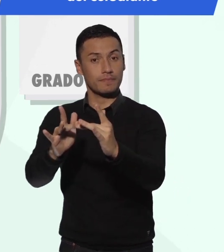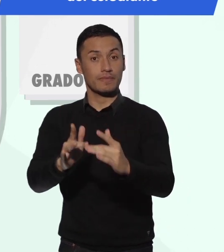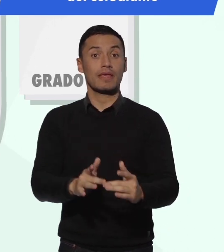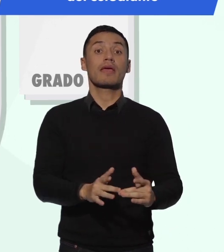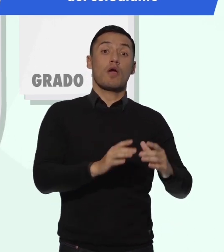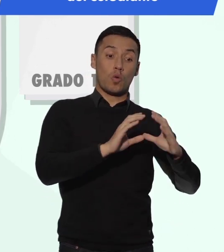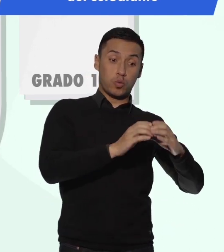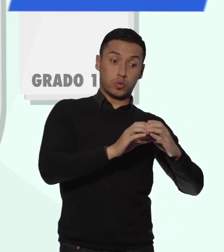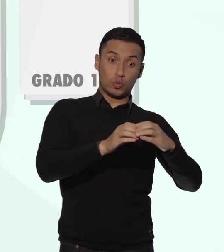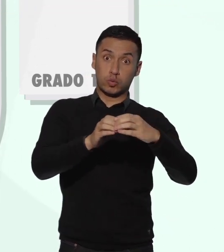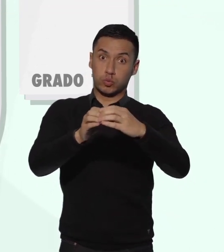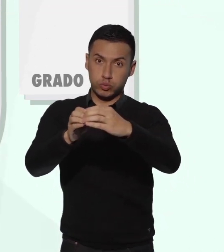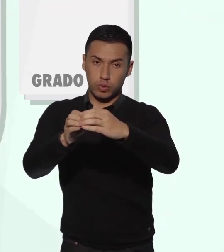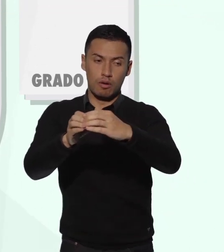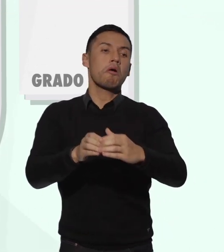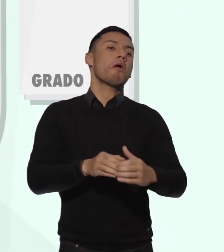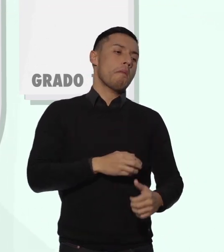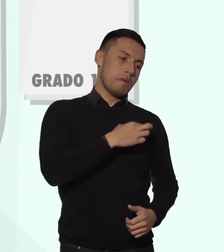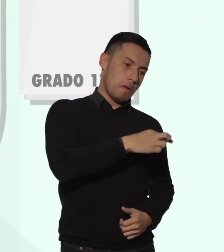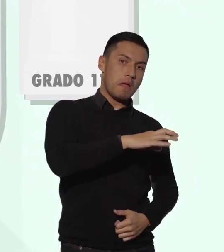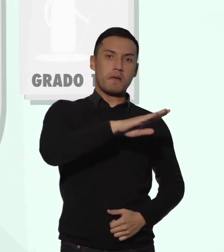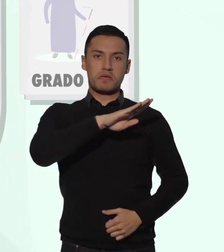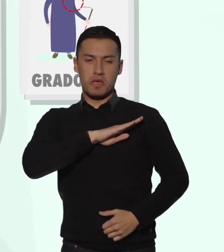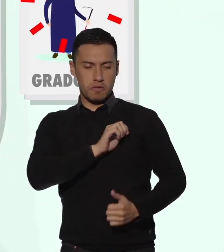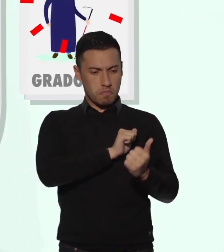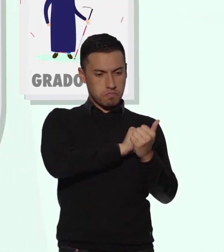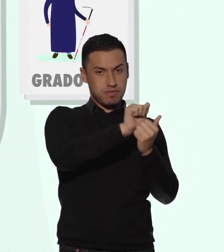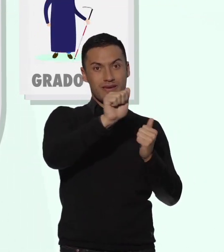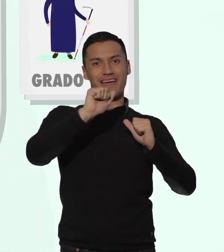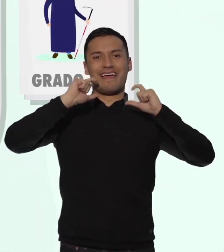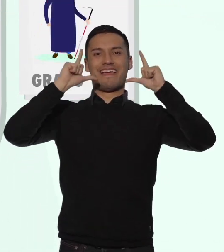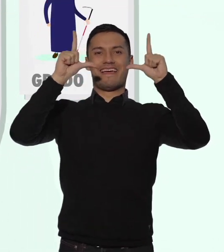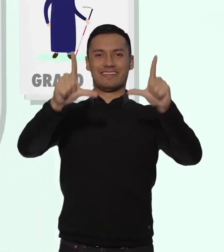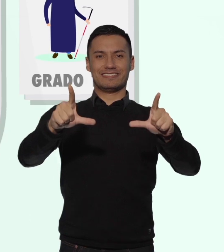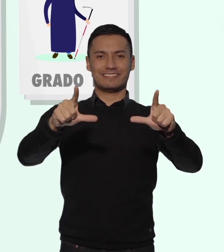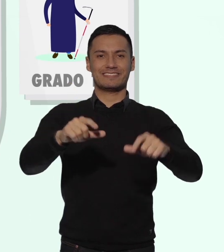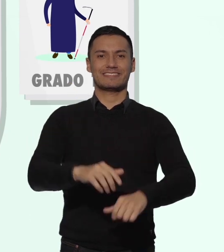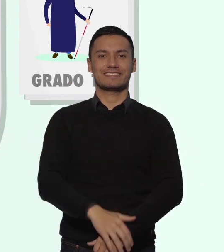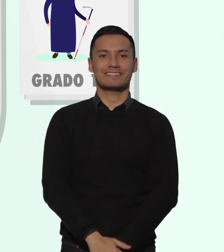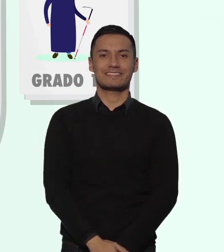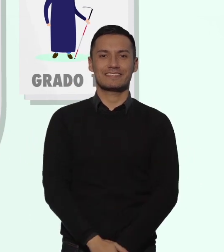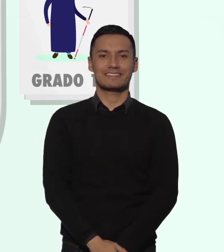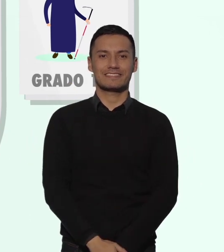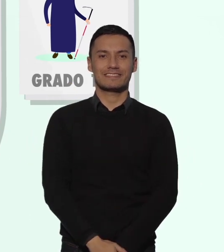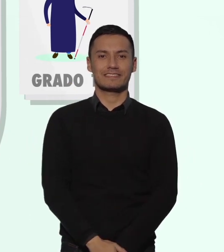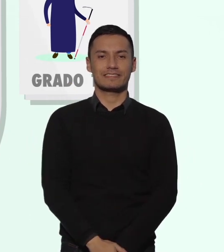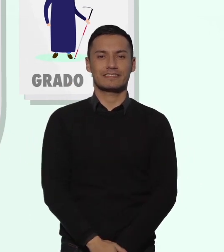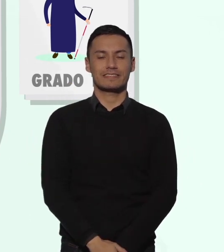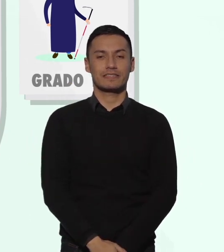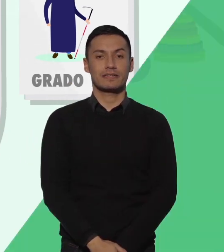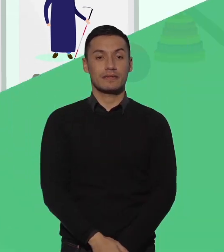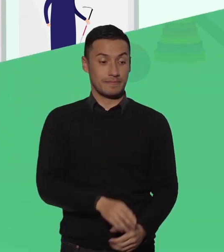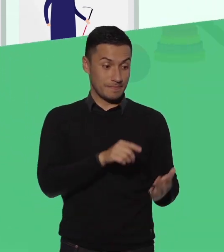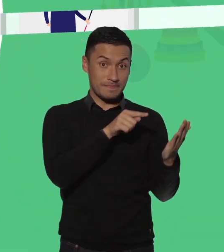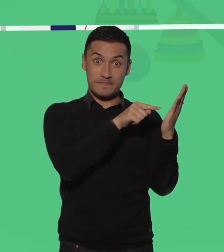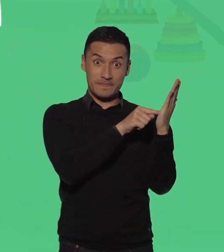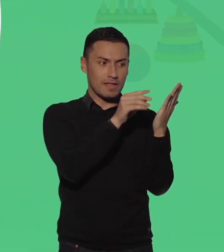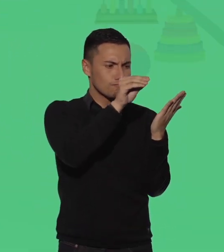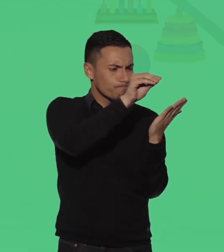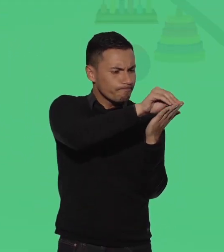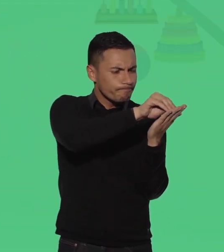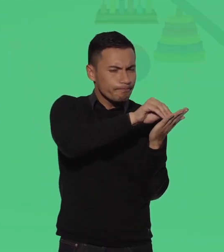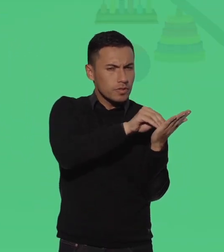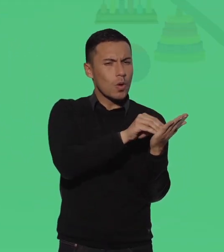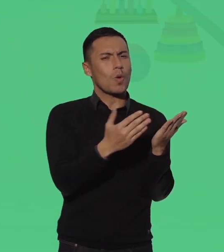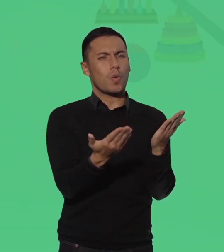las transiciones armónicas en los diferentes grados y niveles educativos y una trayectoria educativa exitosa. El Plan Individual de